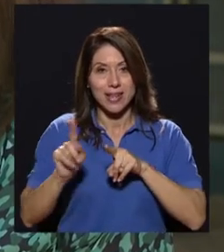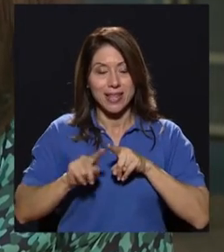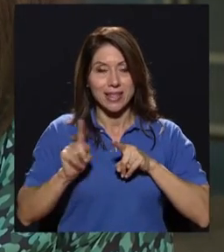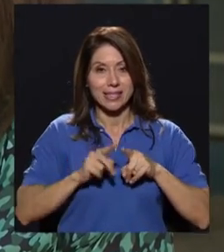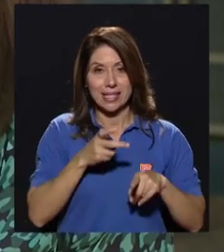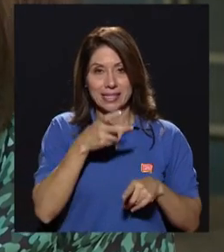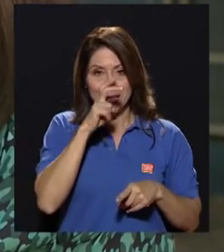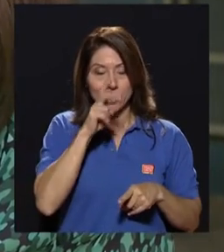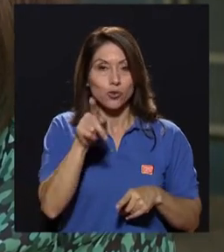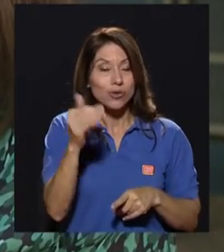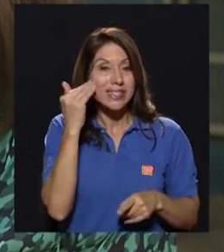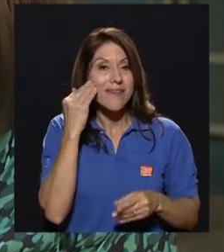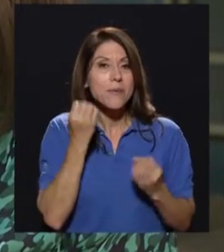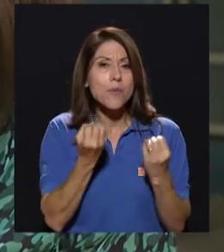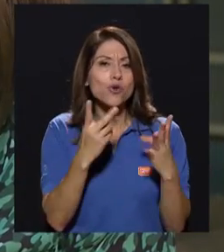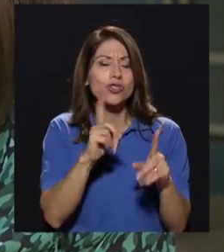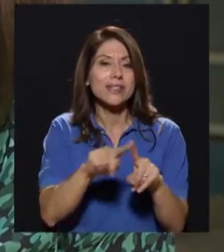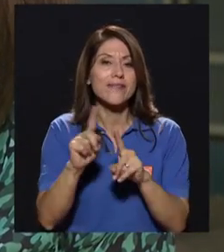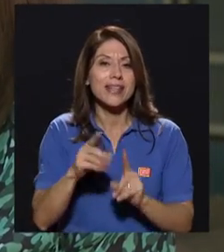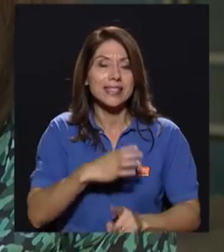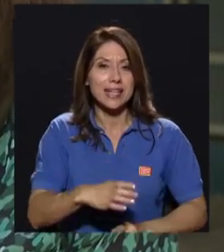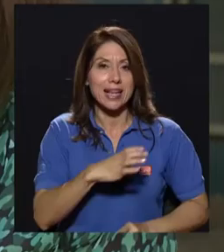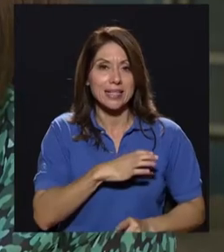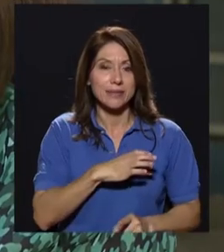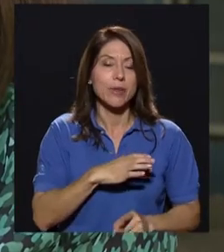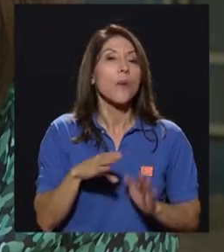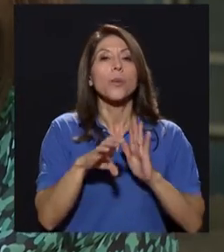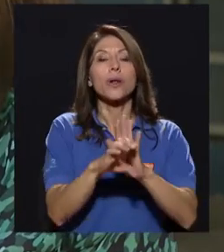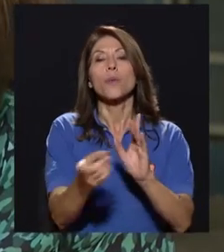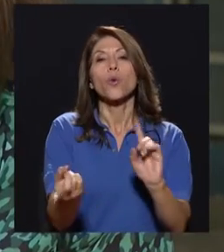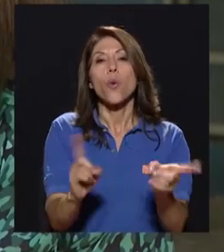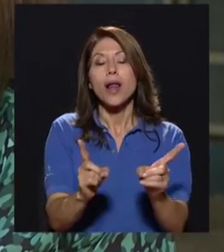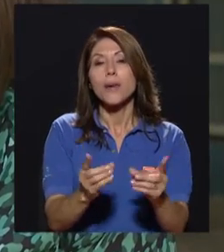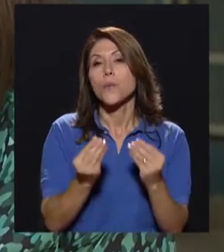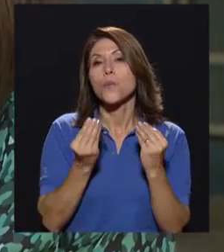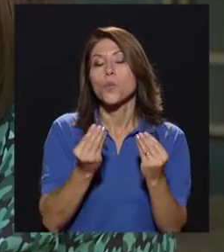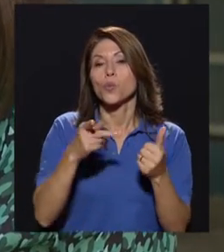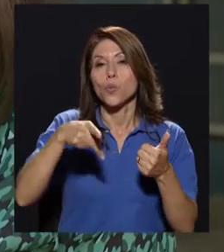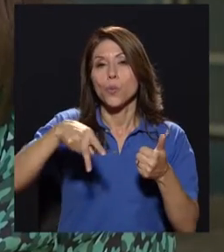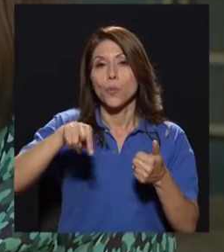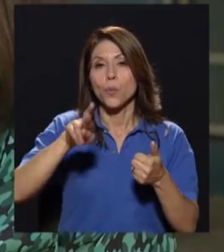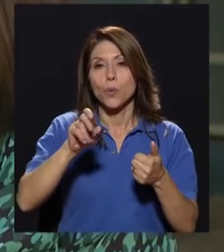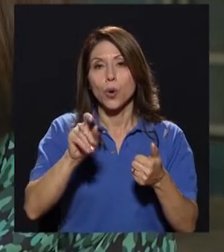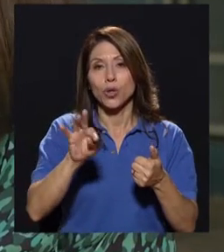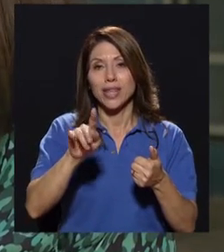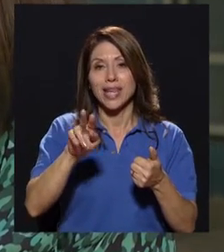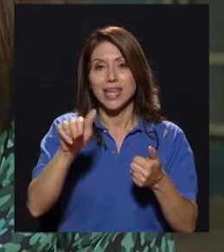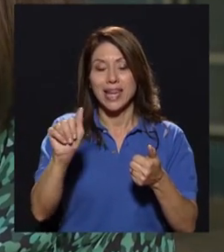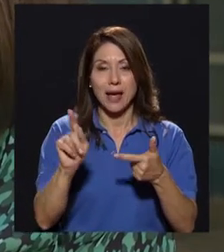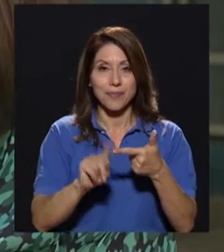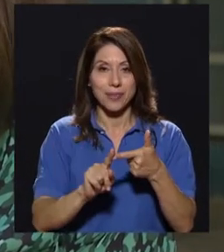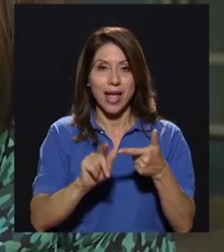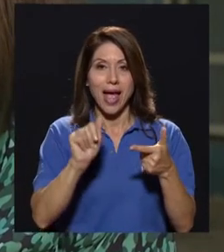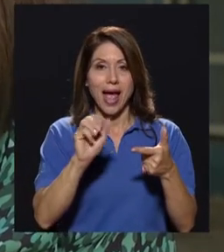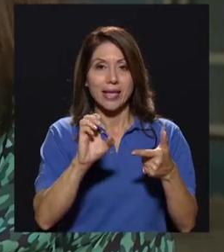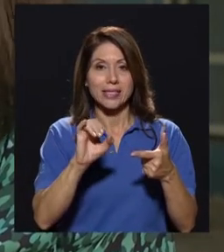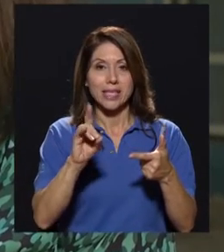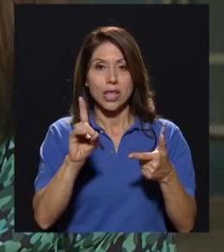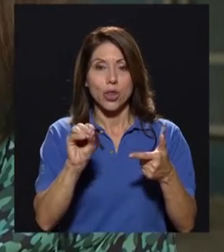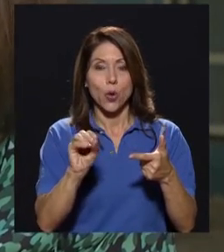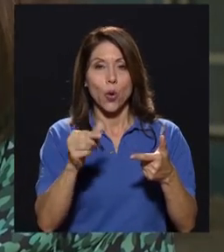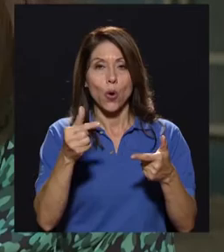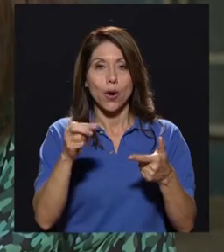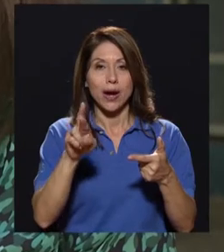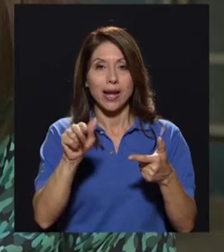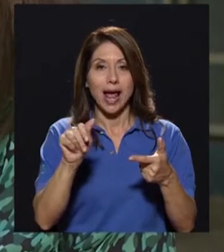variedad de propiedades. Algunas propiedades generales que se reportan es un alto contenido de proteína, un alto contenido de ácidos grasos de buena calidad.